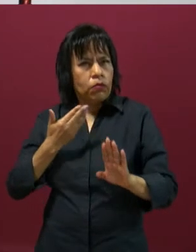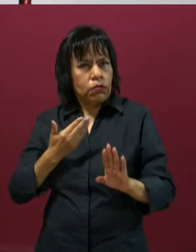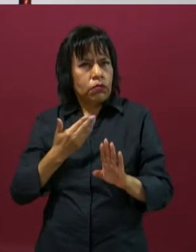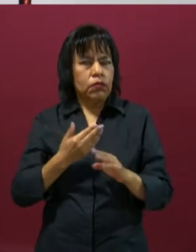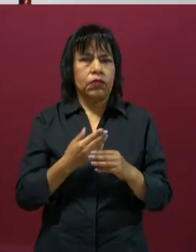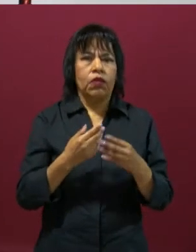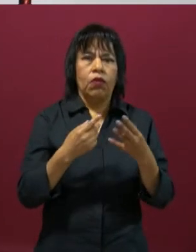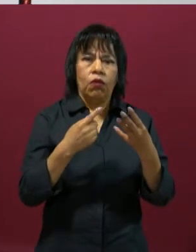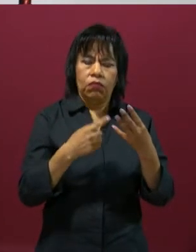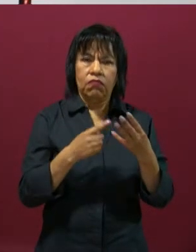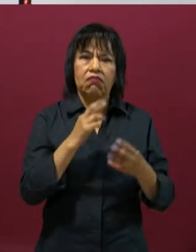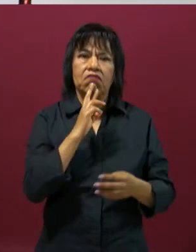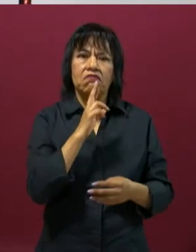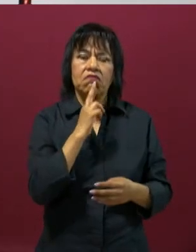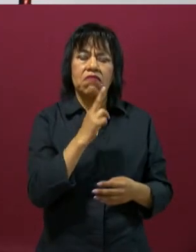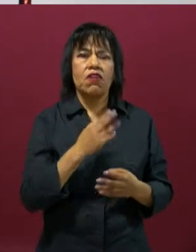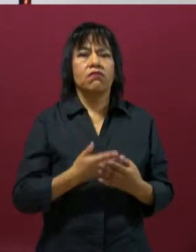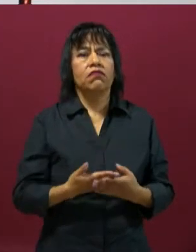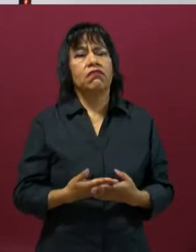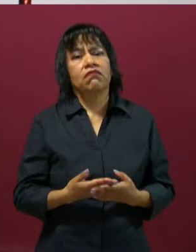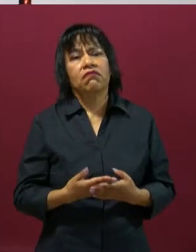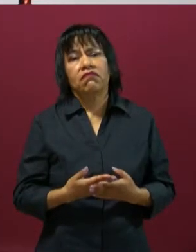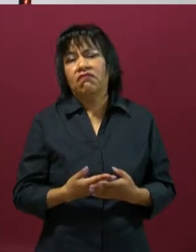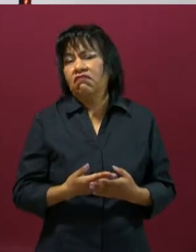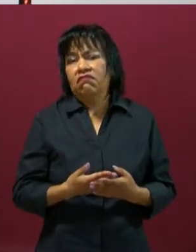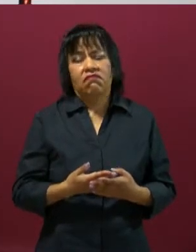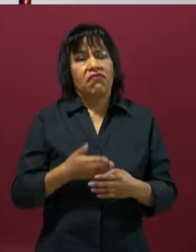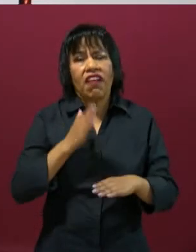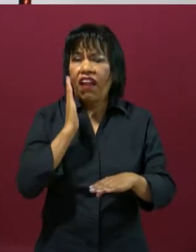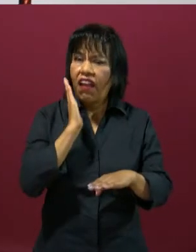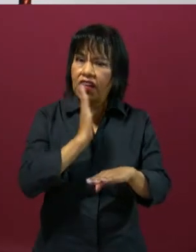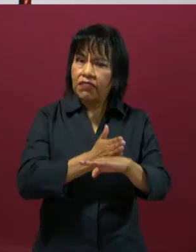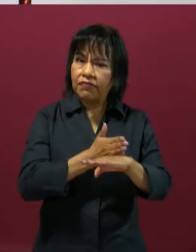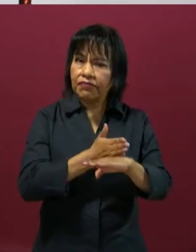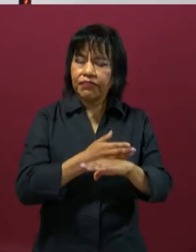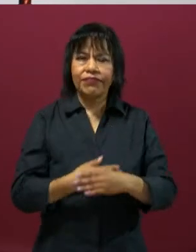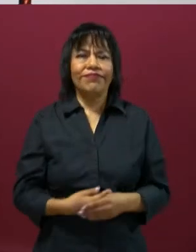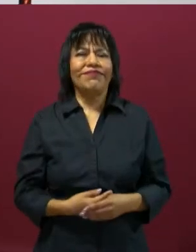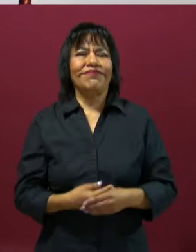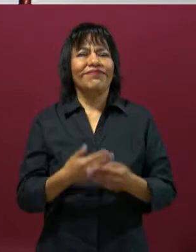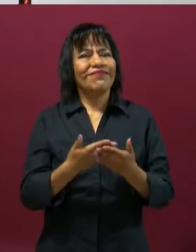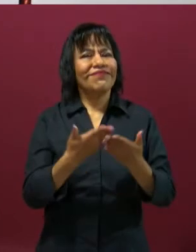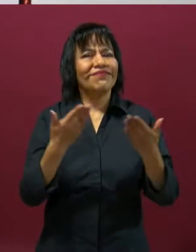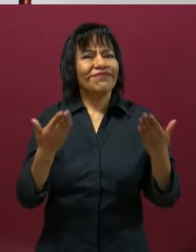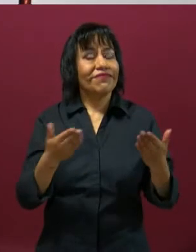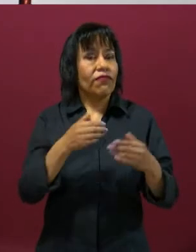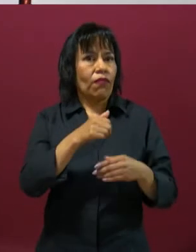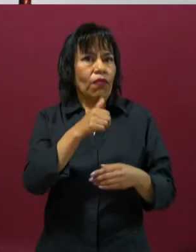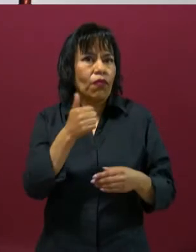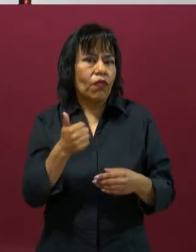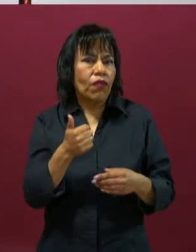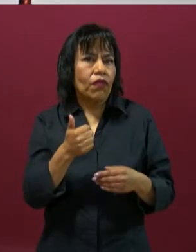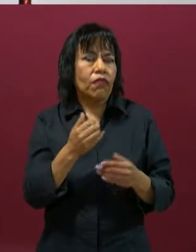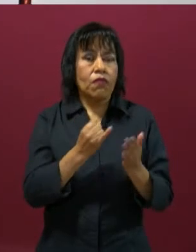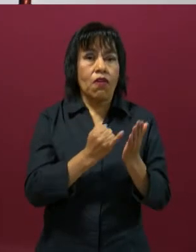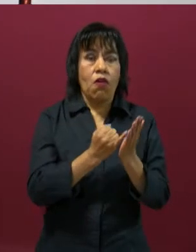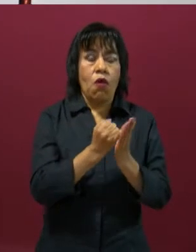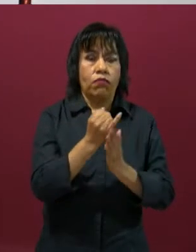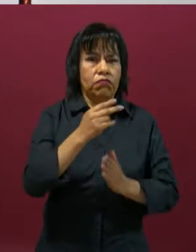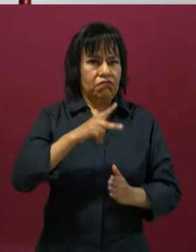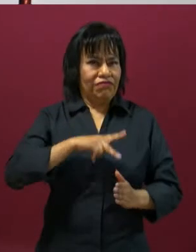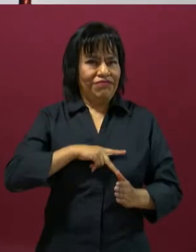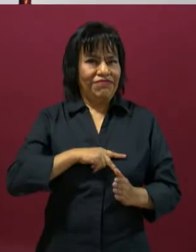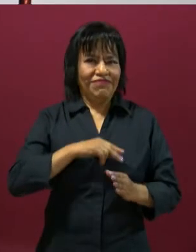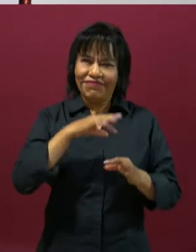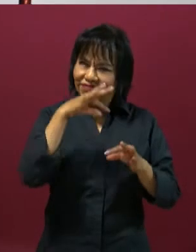Cuatro, el resultado que yo obtuve fue de sanción. Ahora vamos a ver otra situación donde mi decisión fue